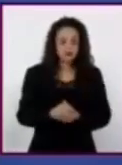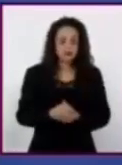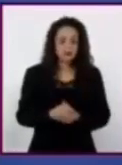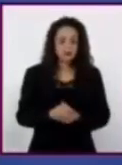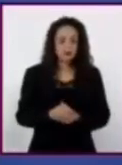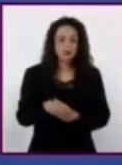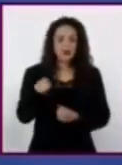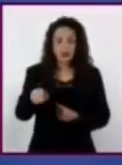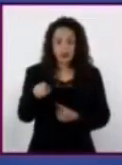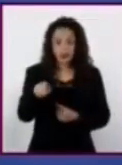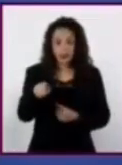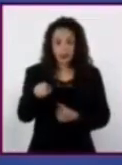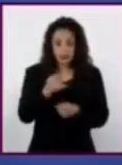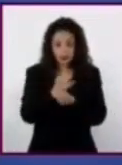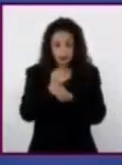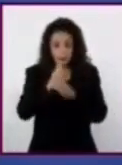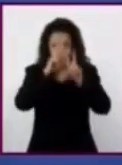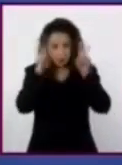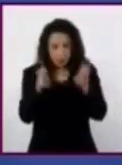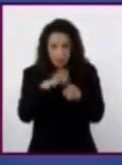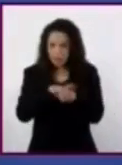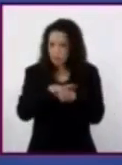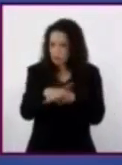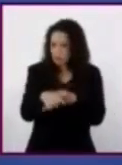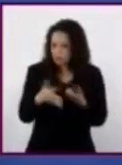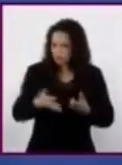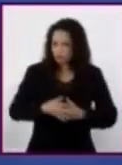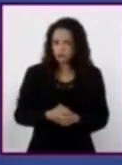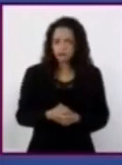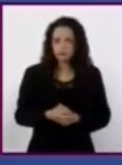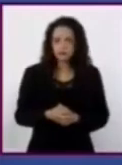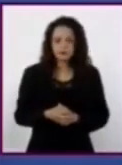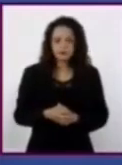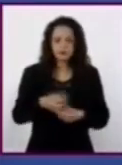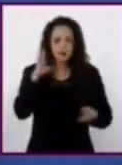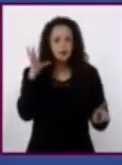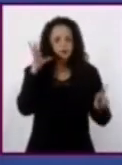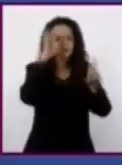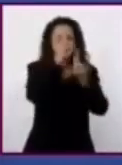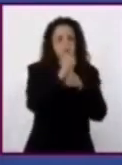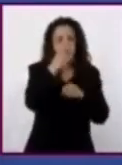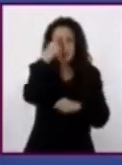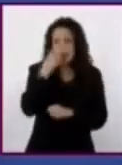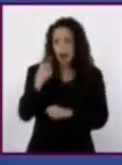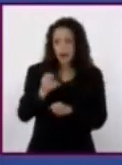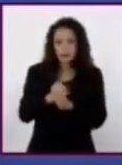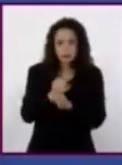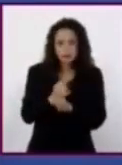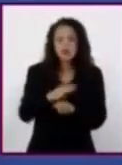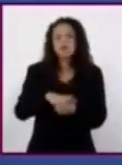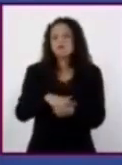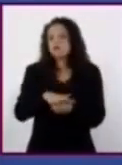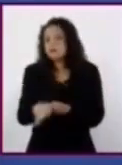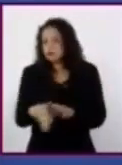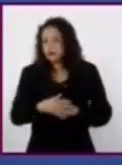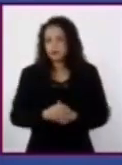investigación es... Los objetivos de esta investigación son...